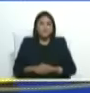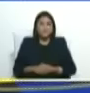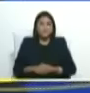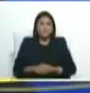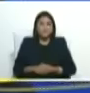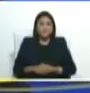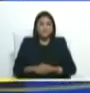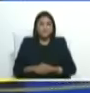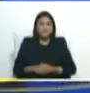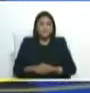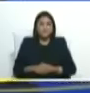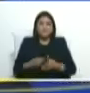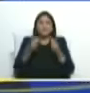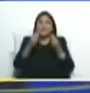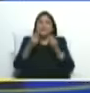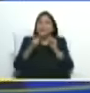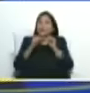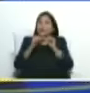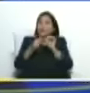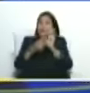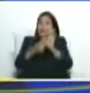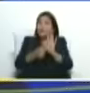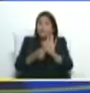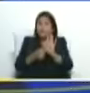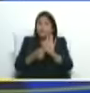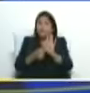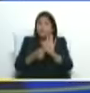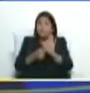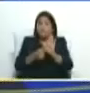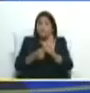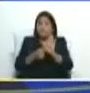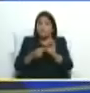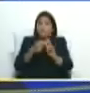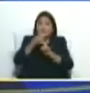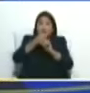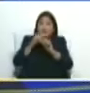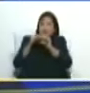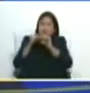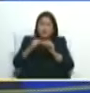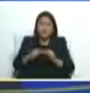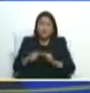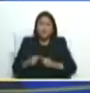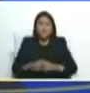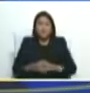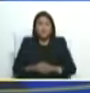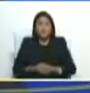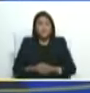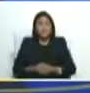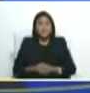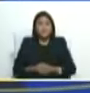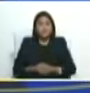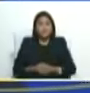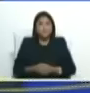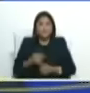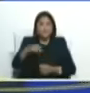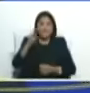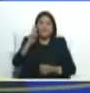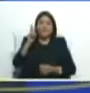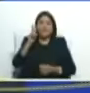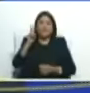para continuar en la batalla permanente de nuestro país